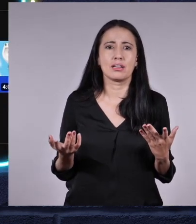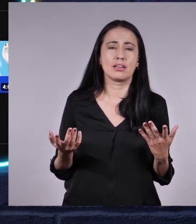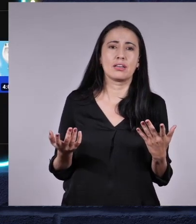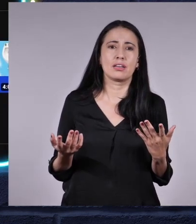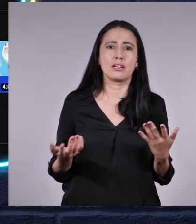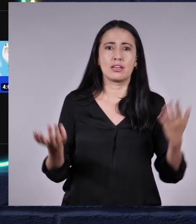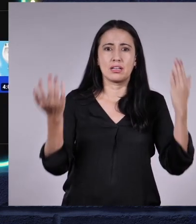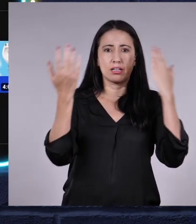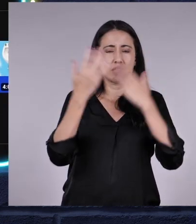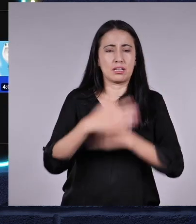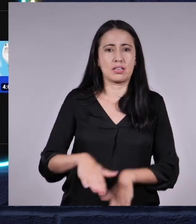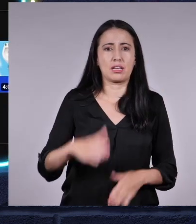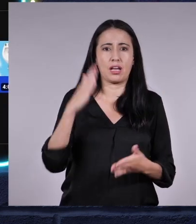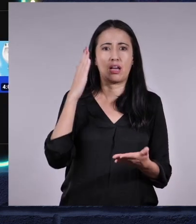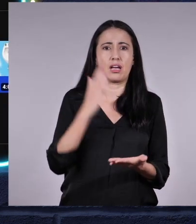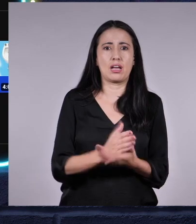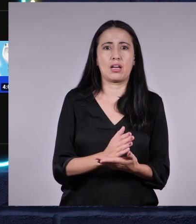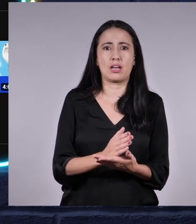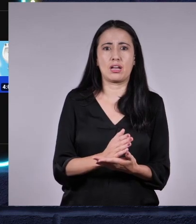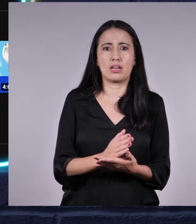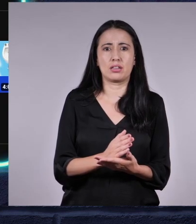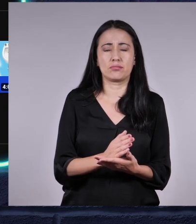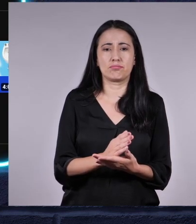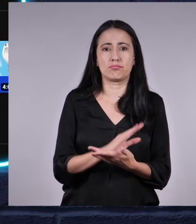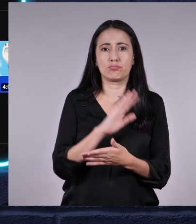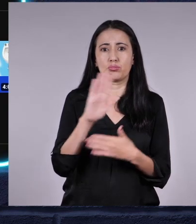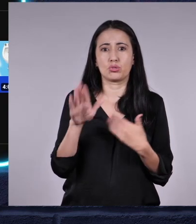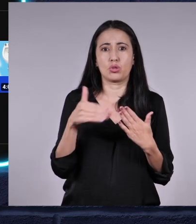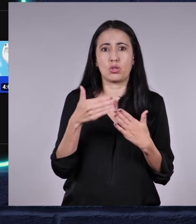les llegó su fin. Uy, serán expuestas.